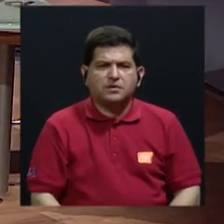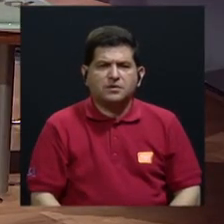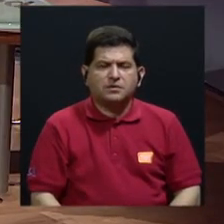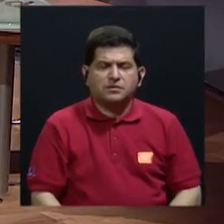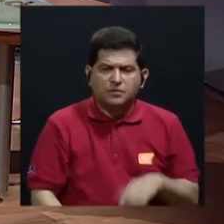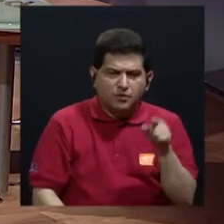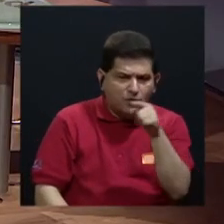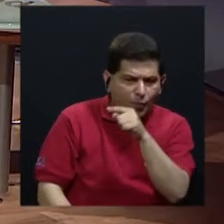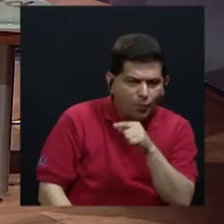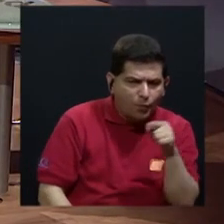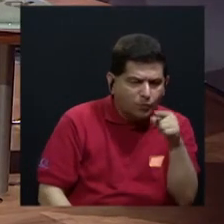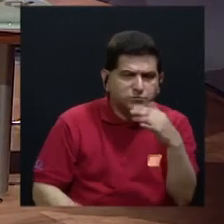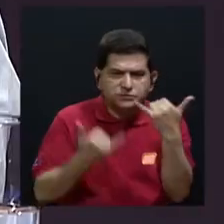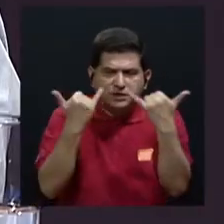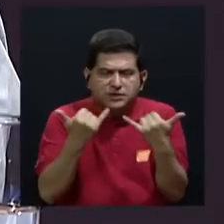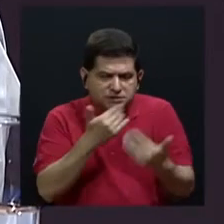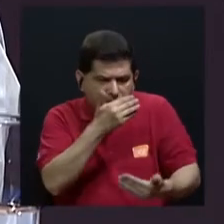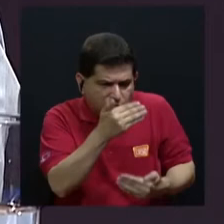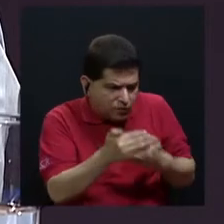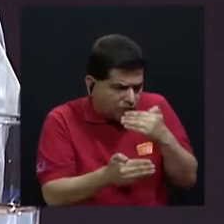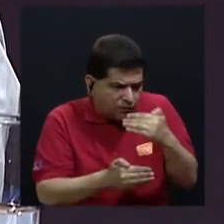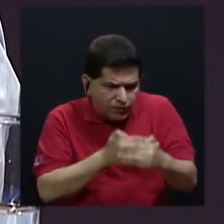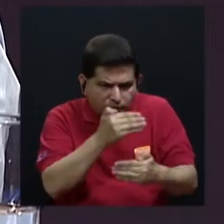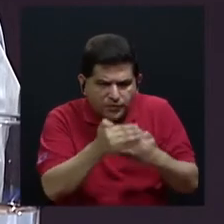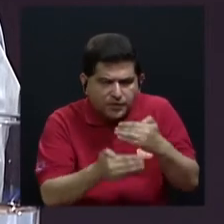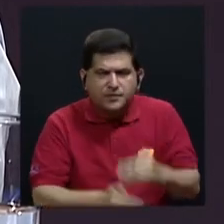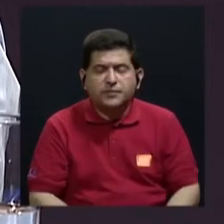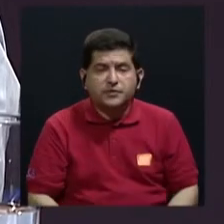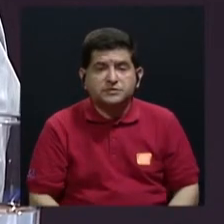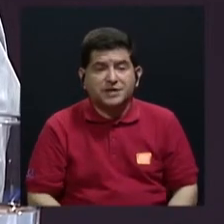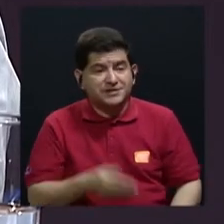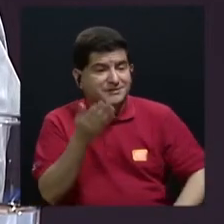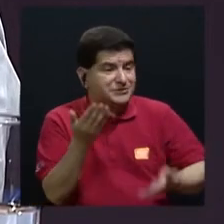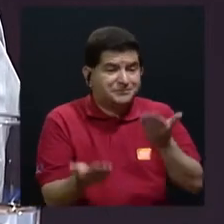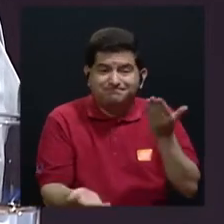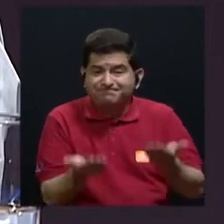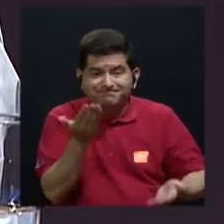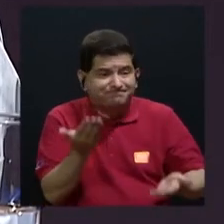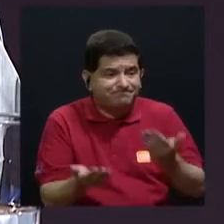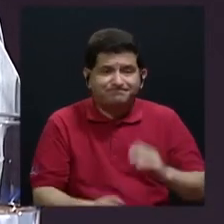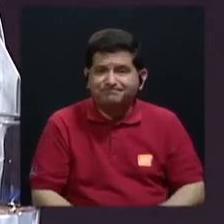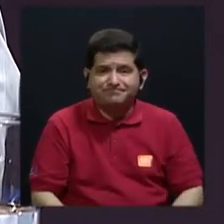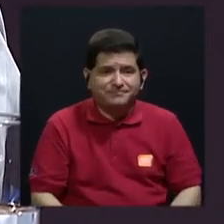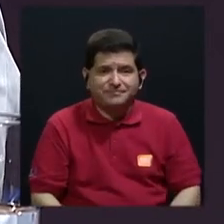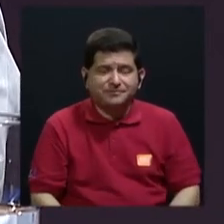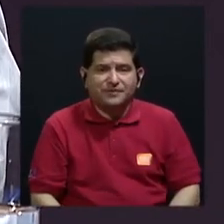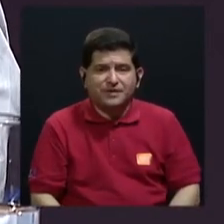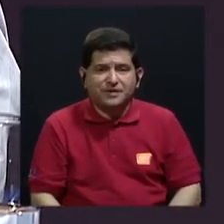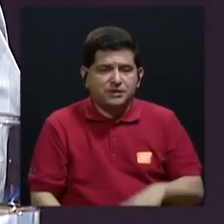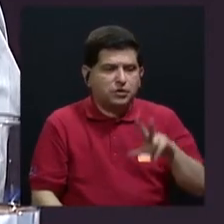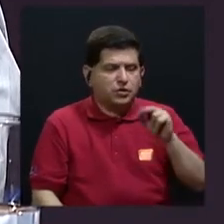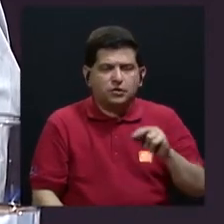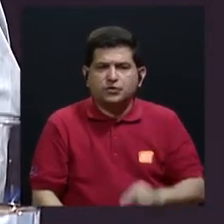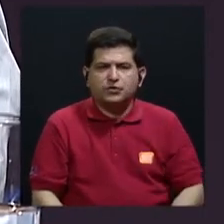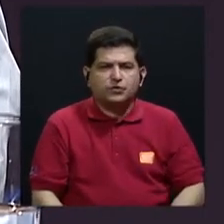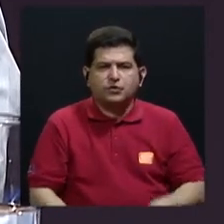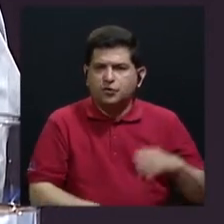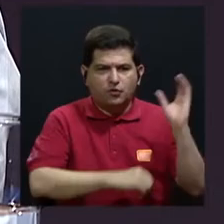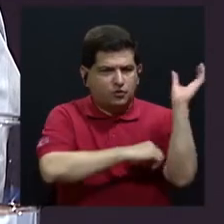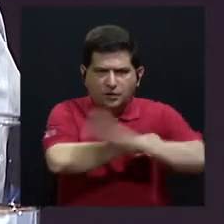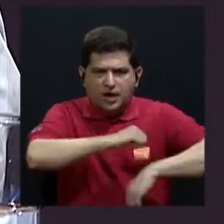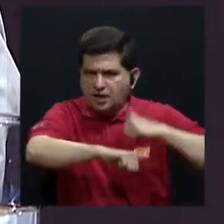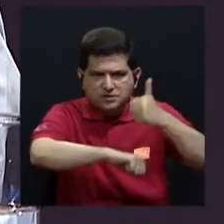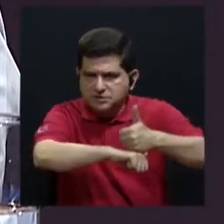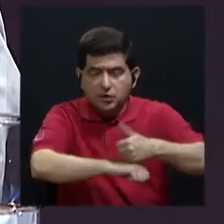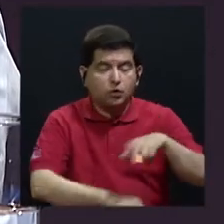momento del proceso en el que todavía no se ha llegado a un momento de sentencia.